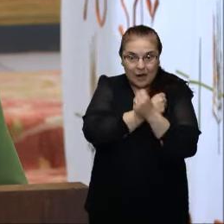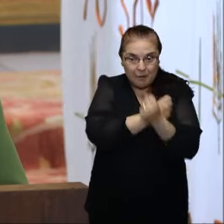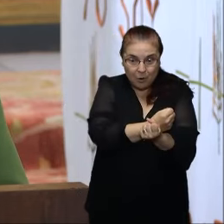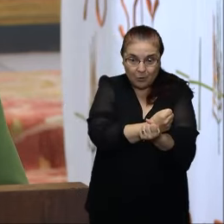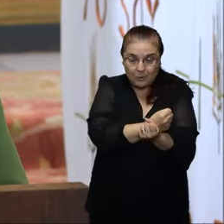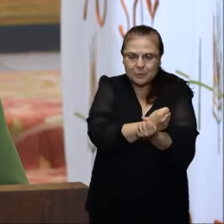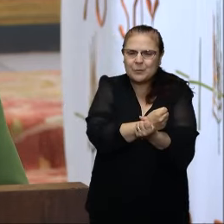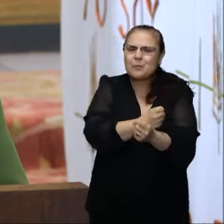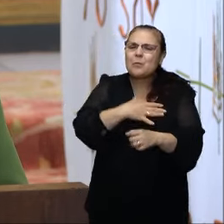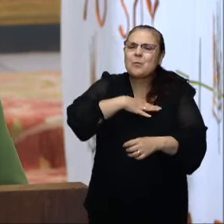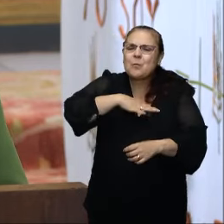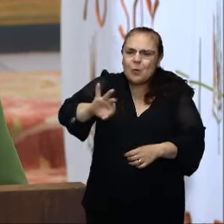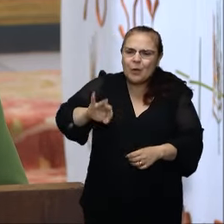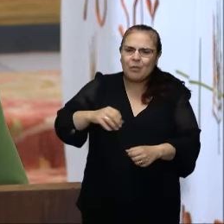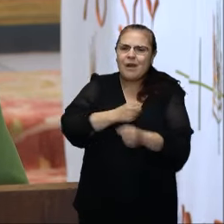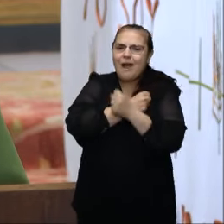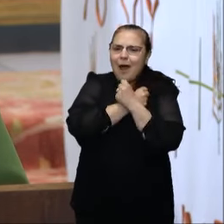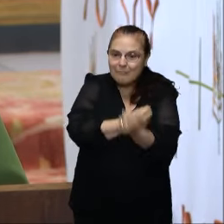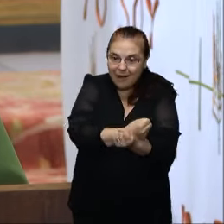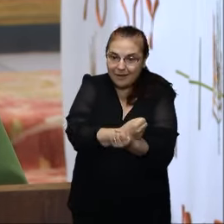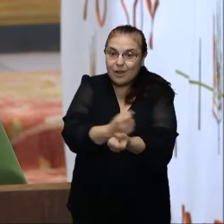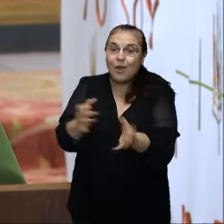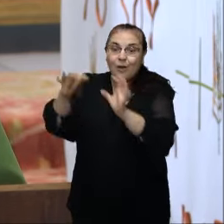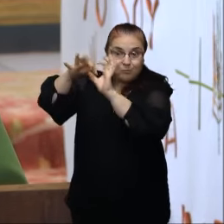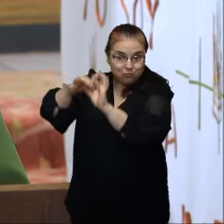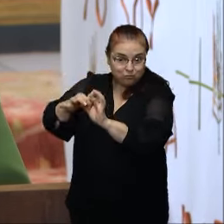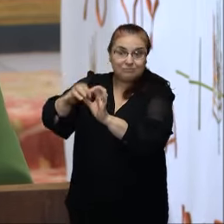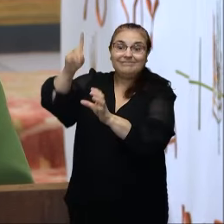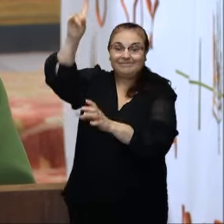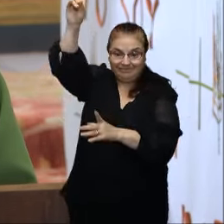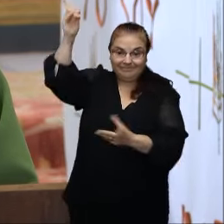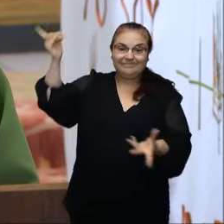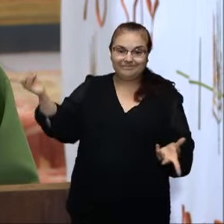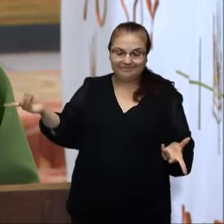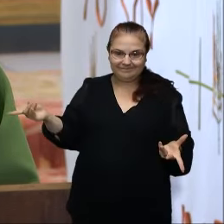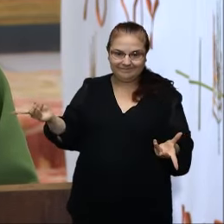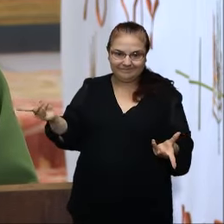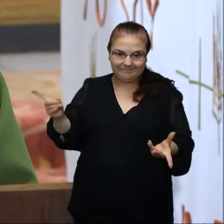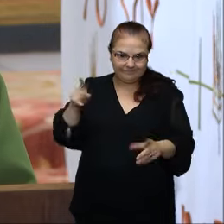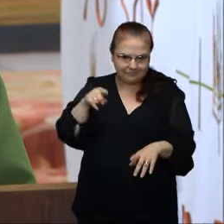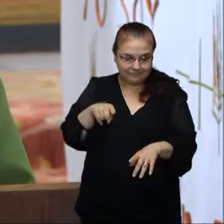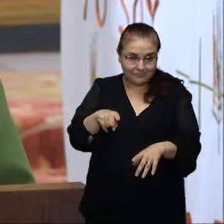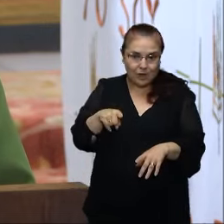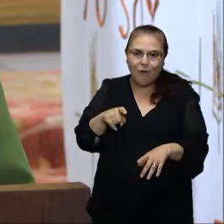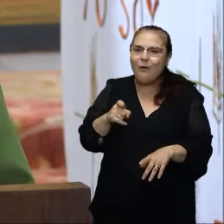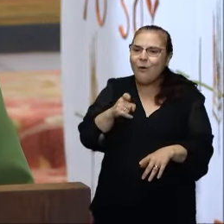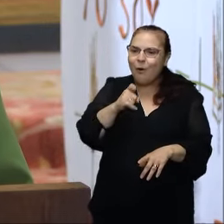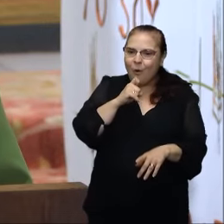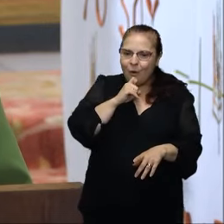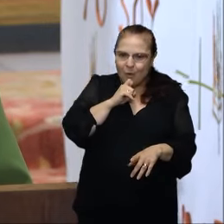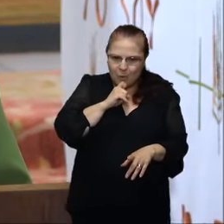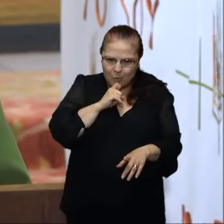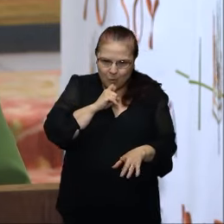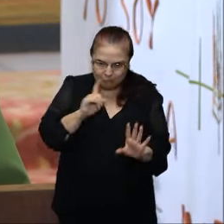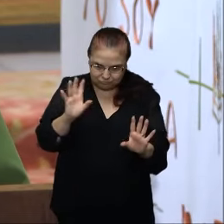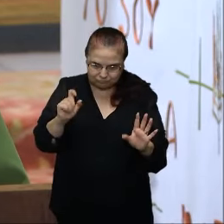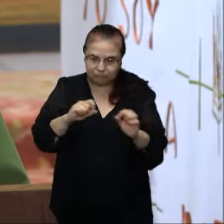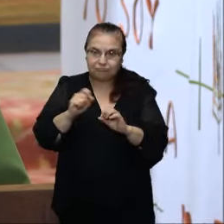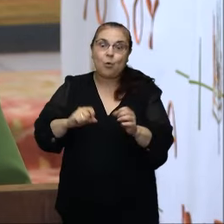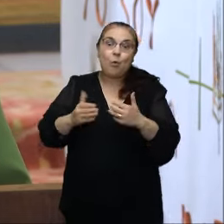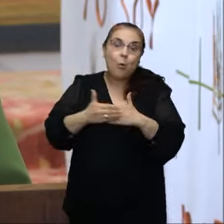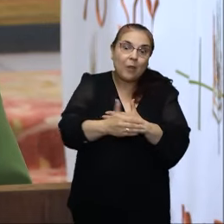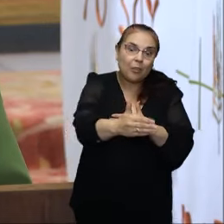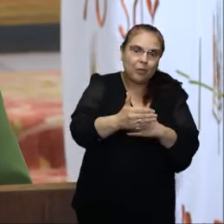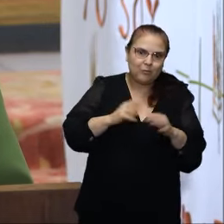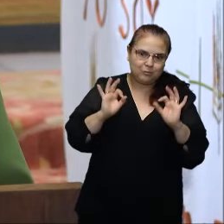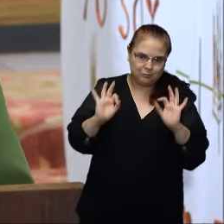amar a los otros permaneciendo unidos a Él. Hay que aprender cómo, y de qué manera, y cuándo.